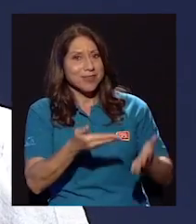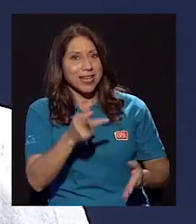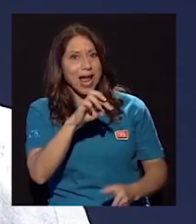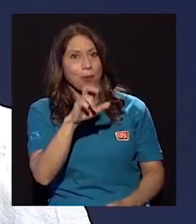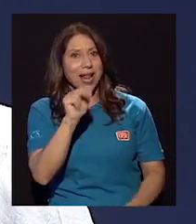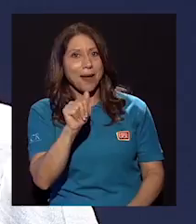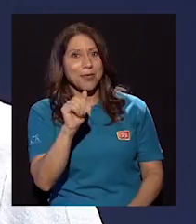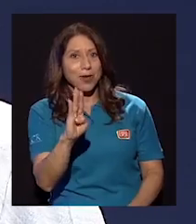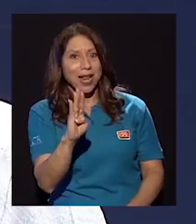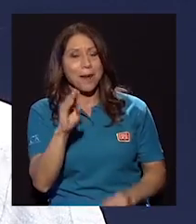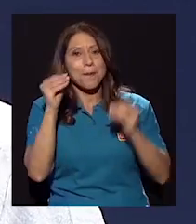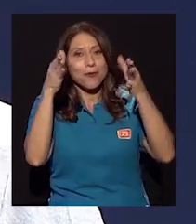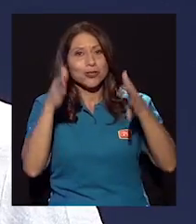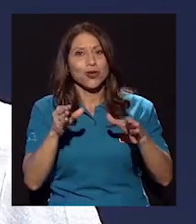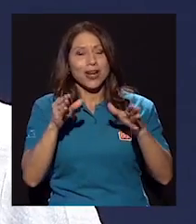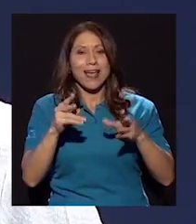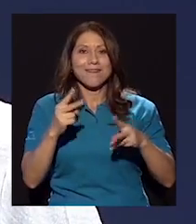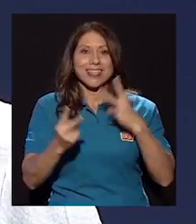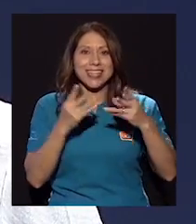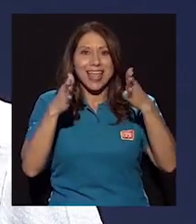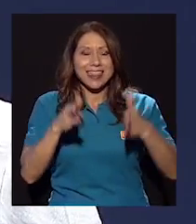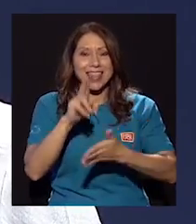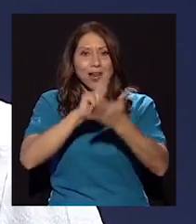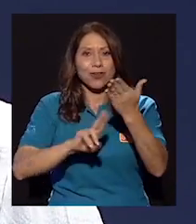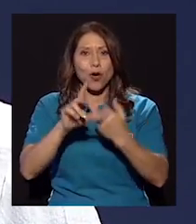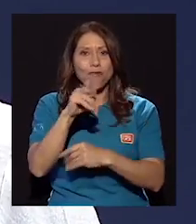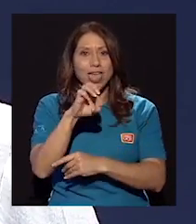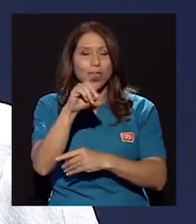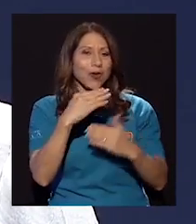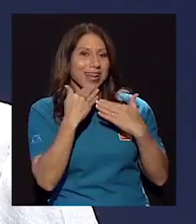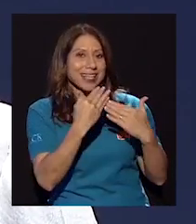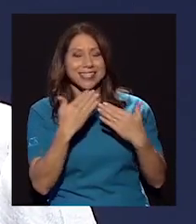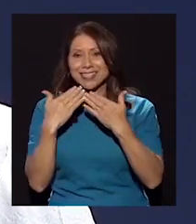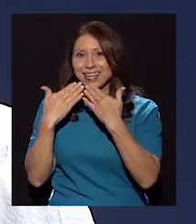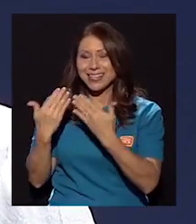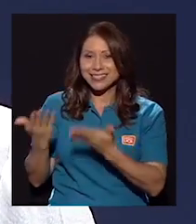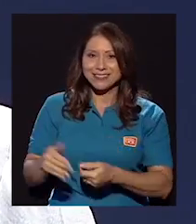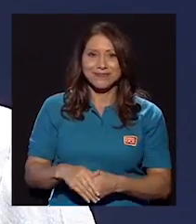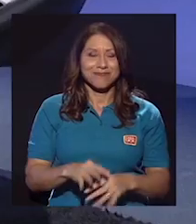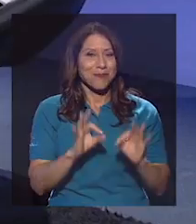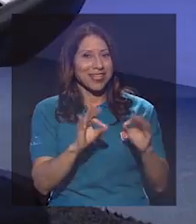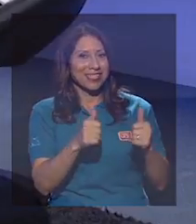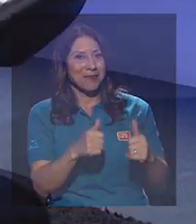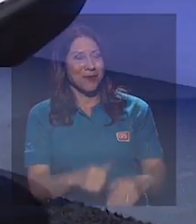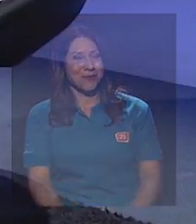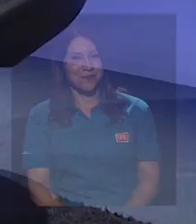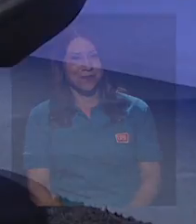profesora visitante de la Universidad de Oviedo muchas gracias doña Laura. Gracias, encantada de estar aquí. Buenísimo.